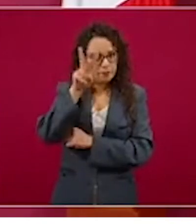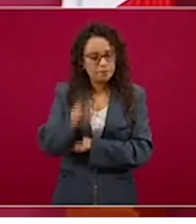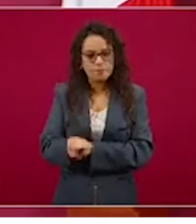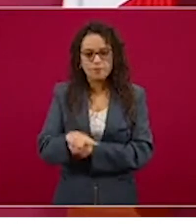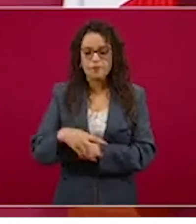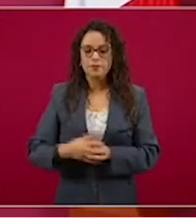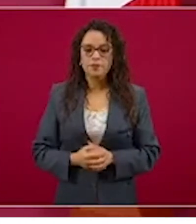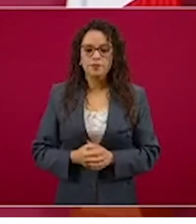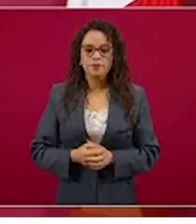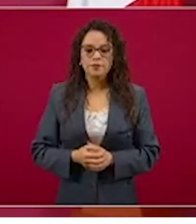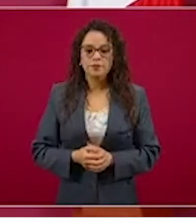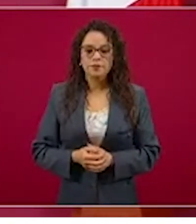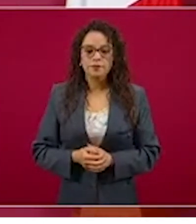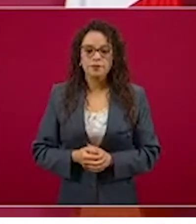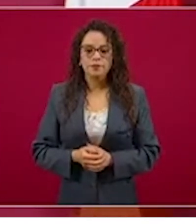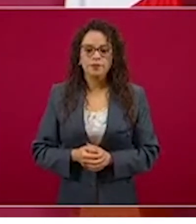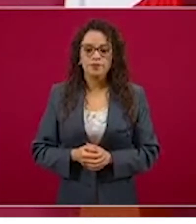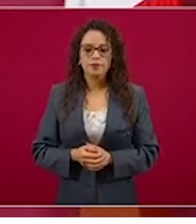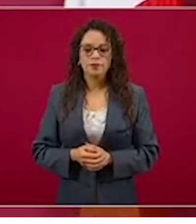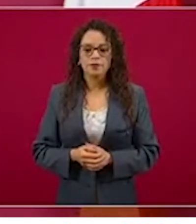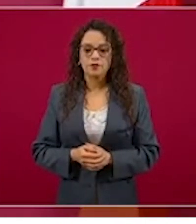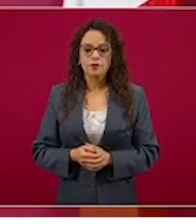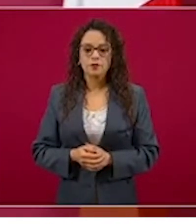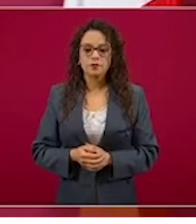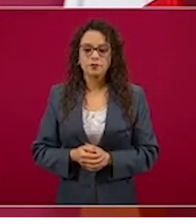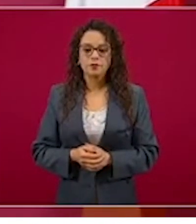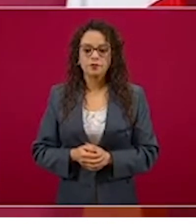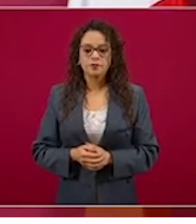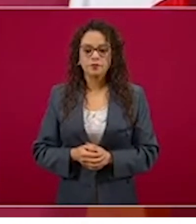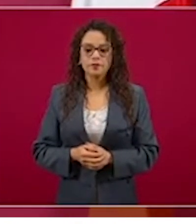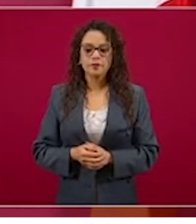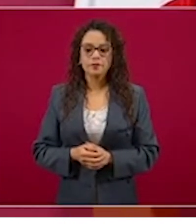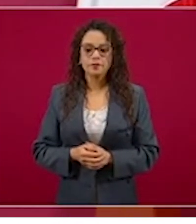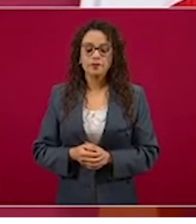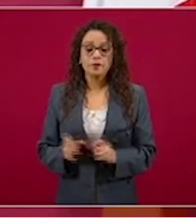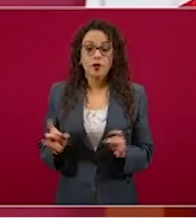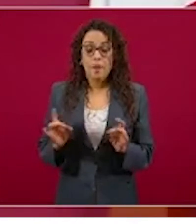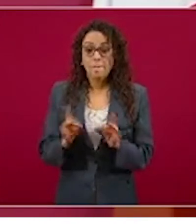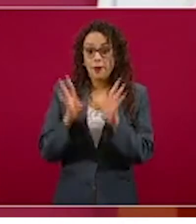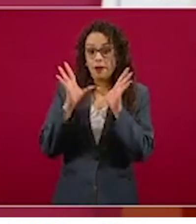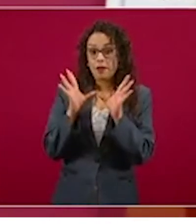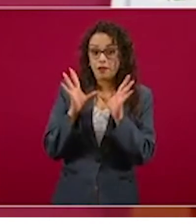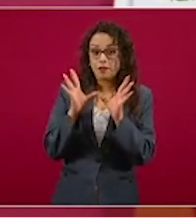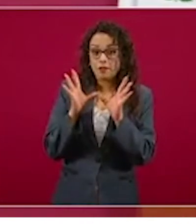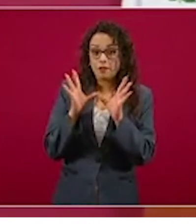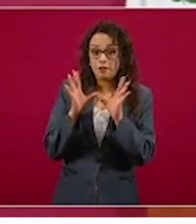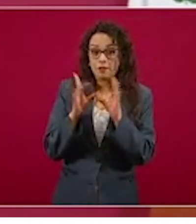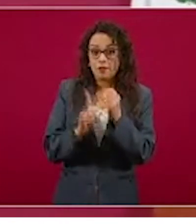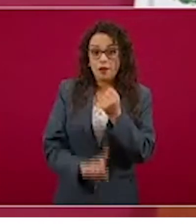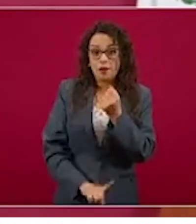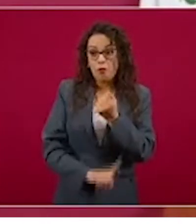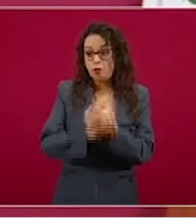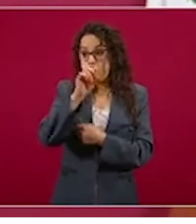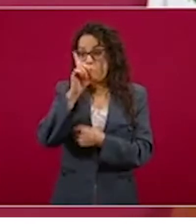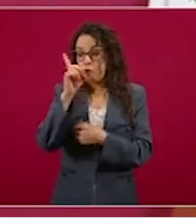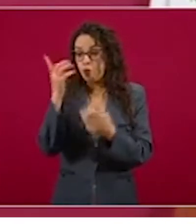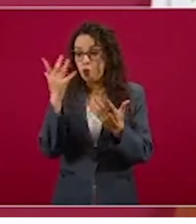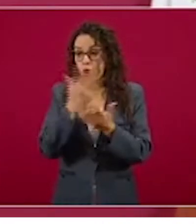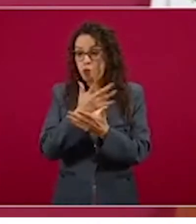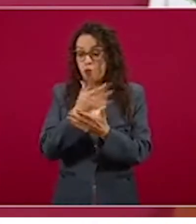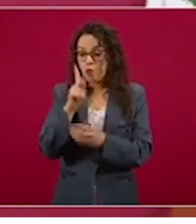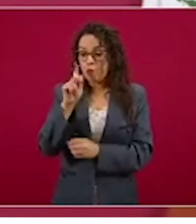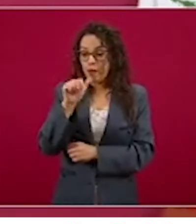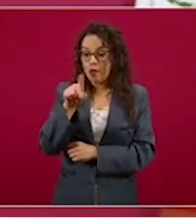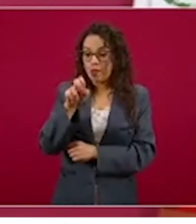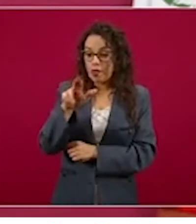Con la pandemia, pues se precipita el derrumbe